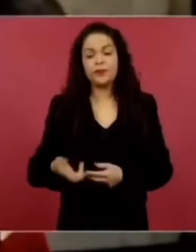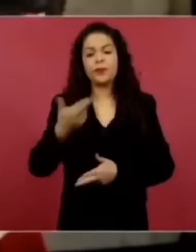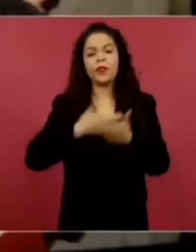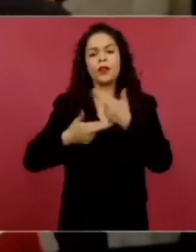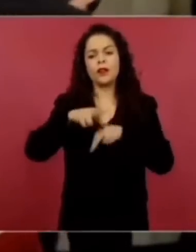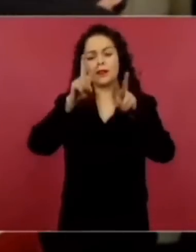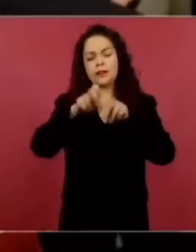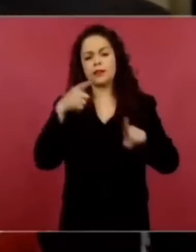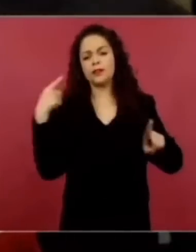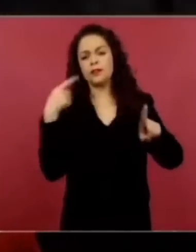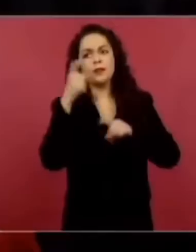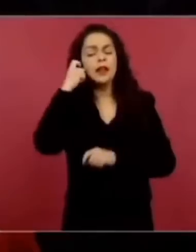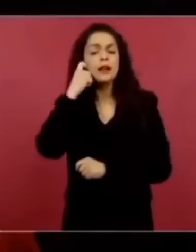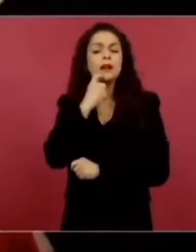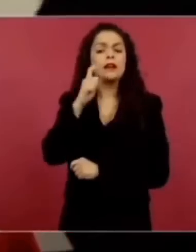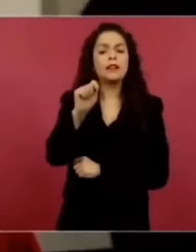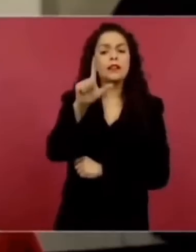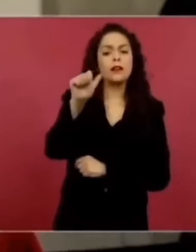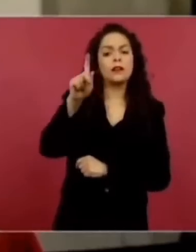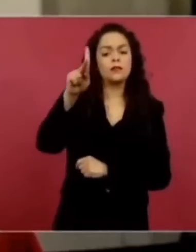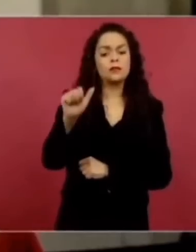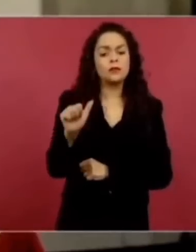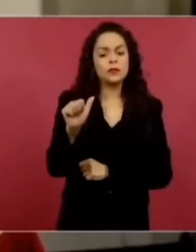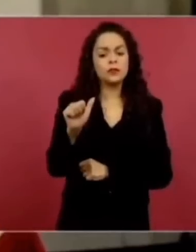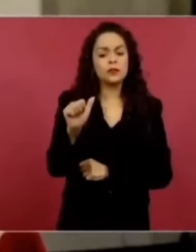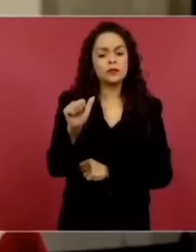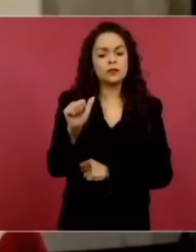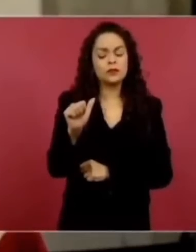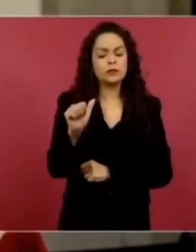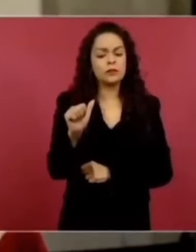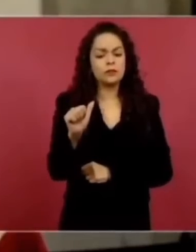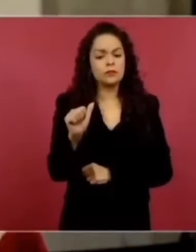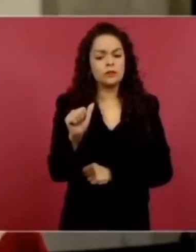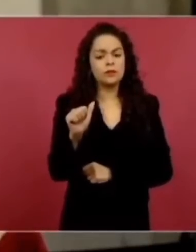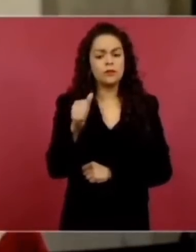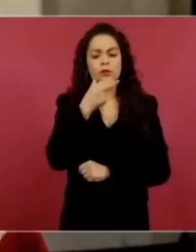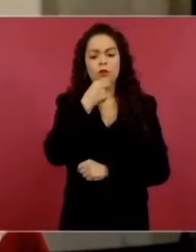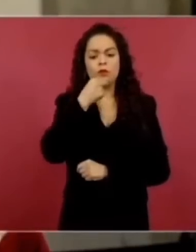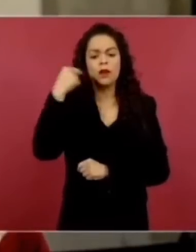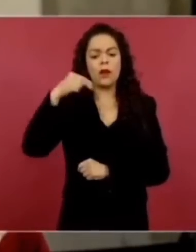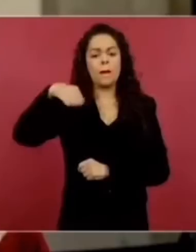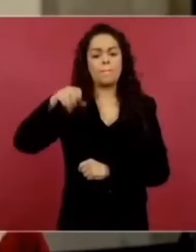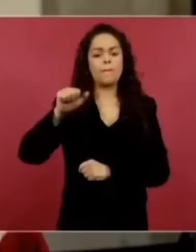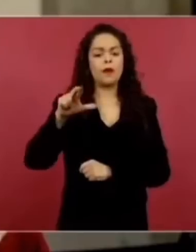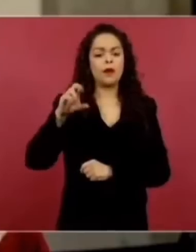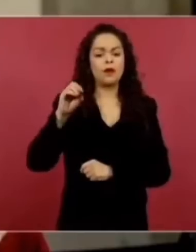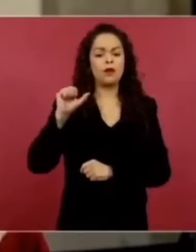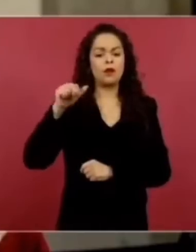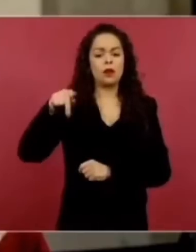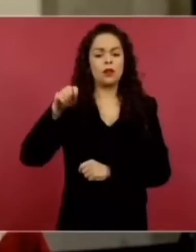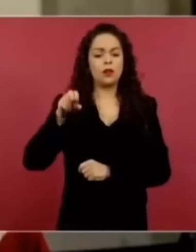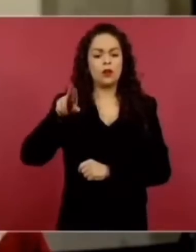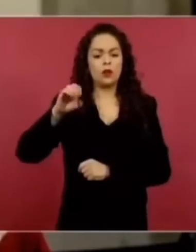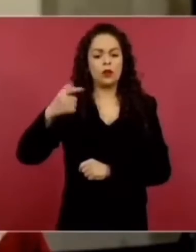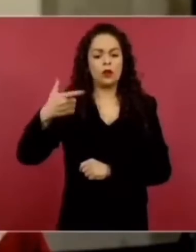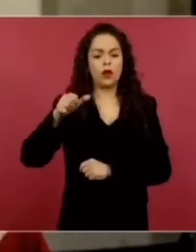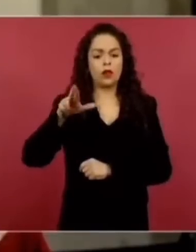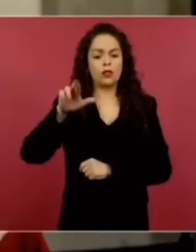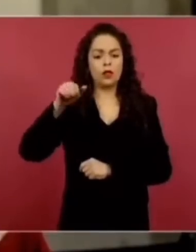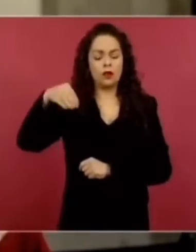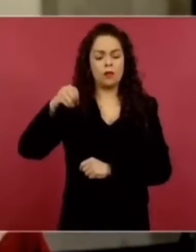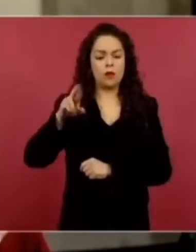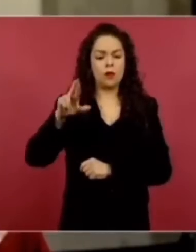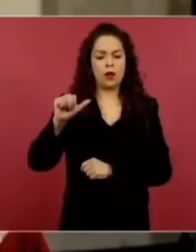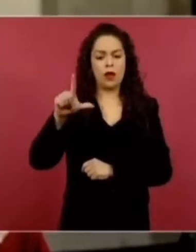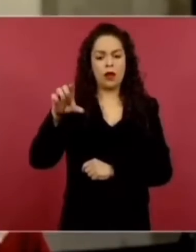guerrero de este personaje que he señalado, es Marco Antonio García Morales, el autor